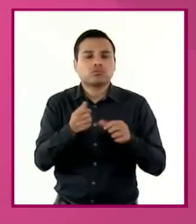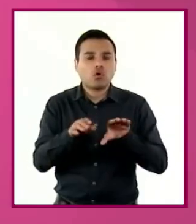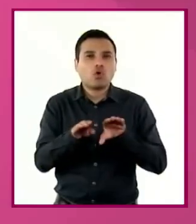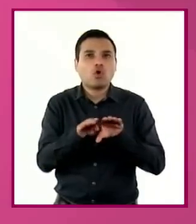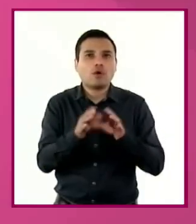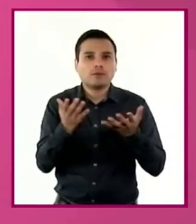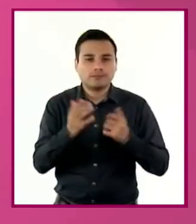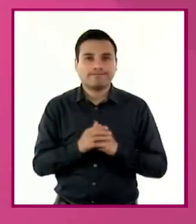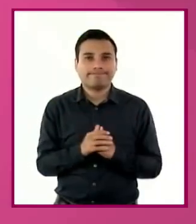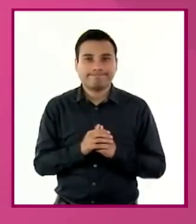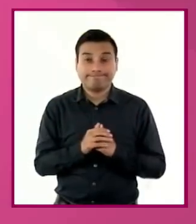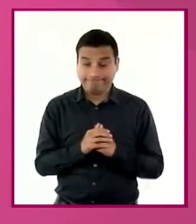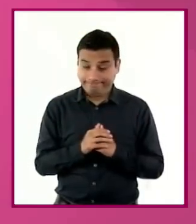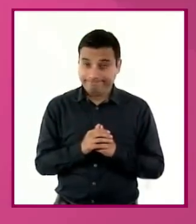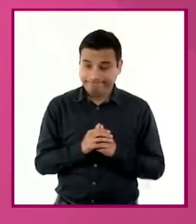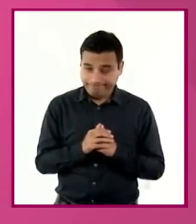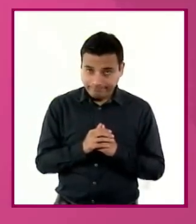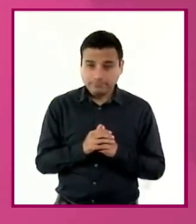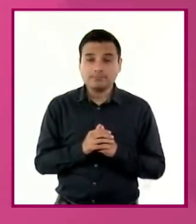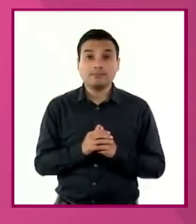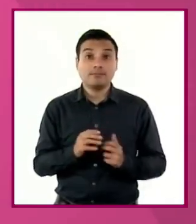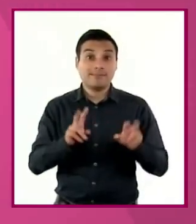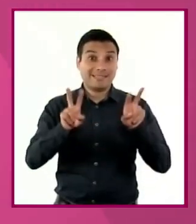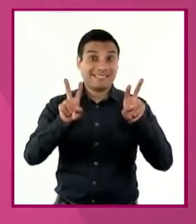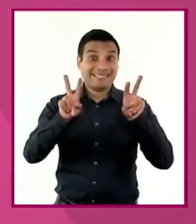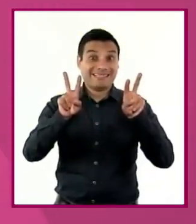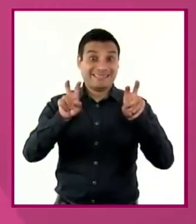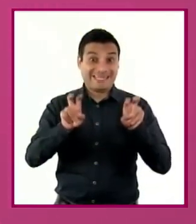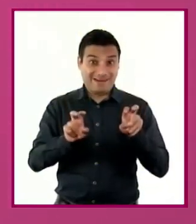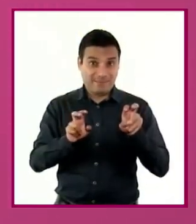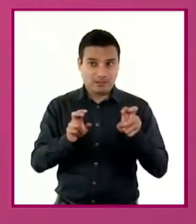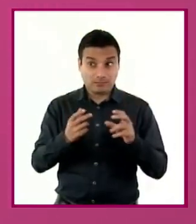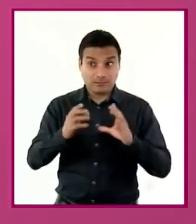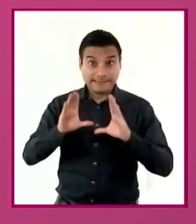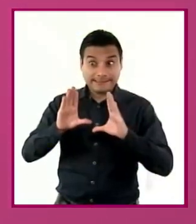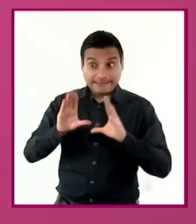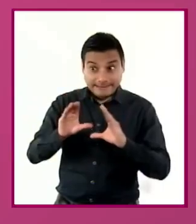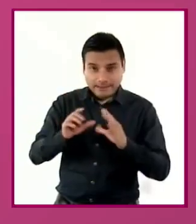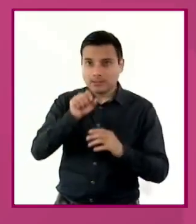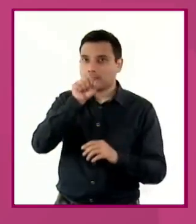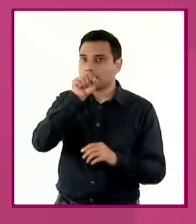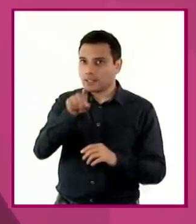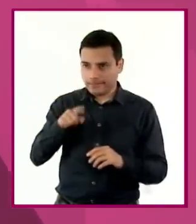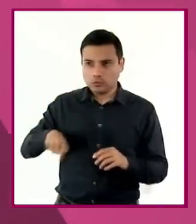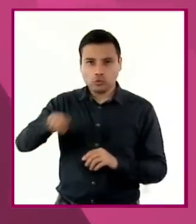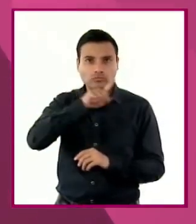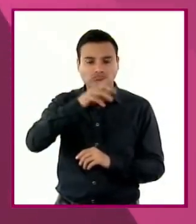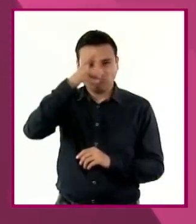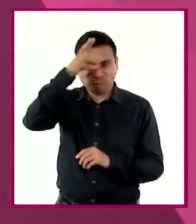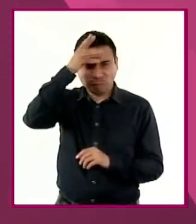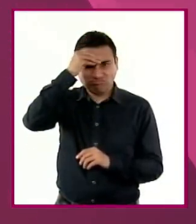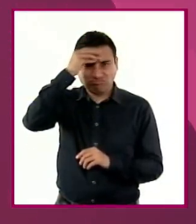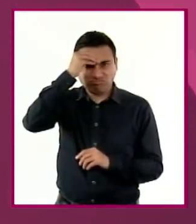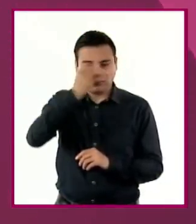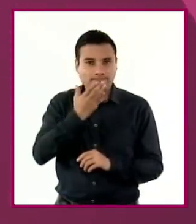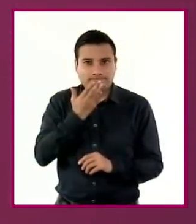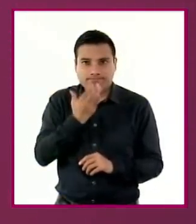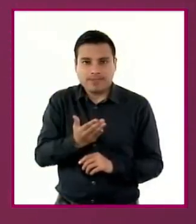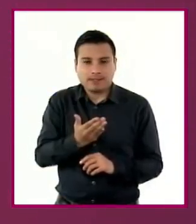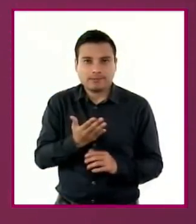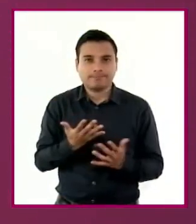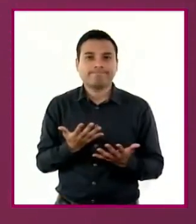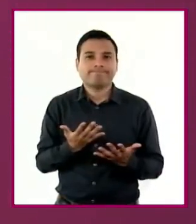favorecer el abordaje de los contenidos y procesos de desarrollo de aprendizaje que se plantean en el campo, inciden en la